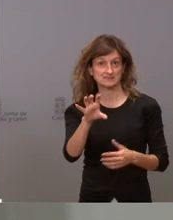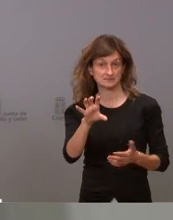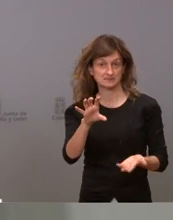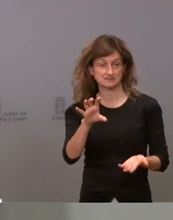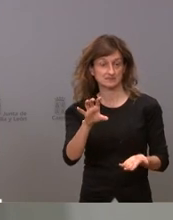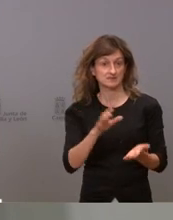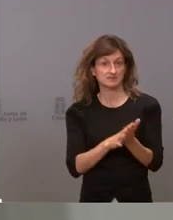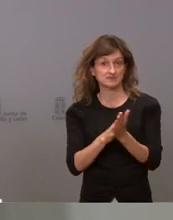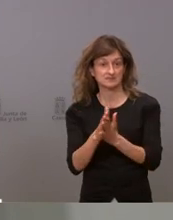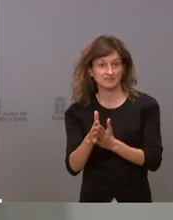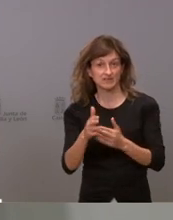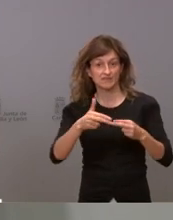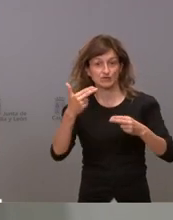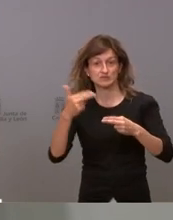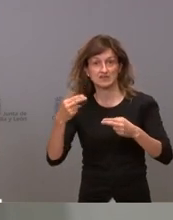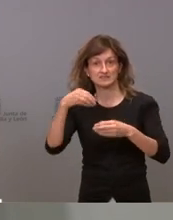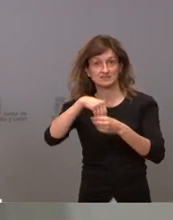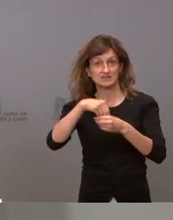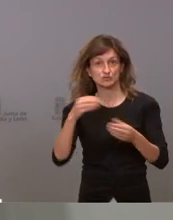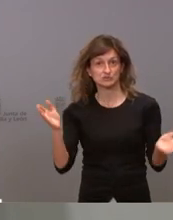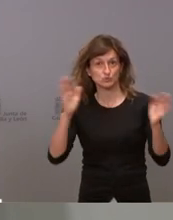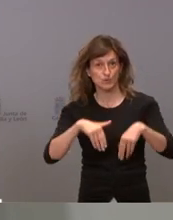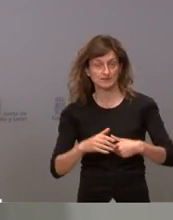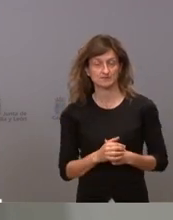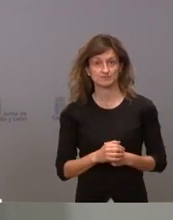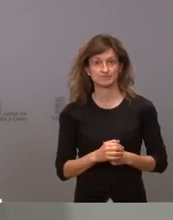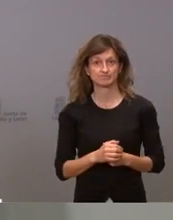que no tiene fronteras interiores por lo tanto